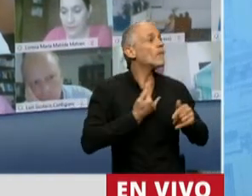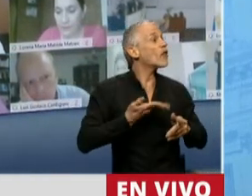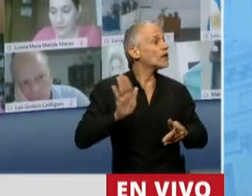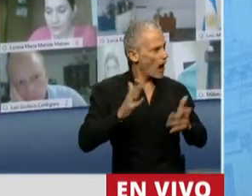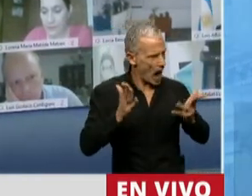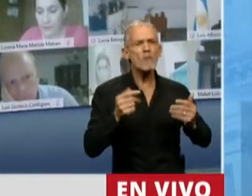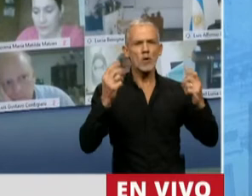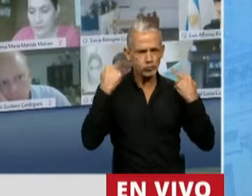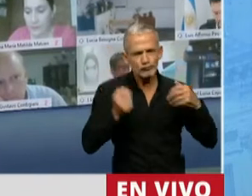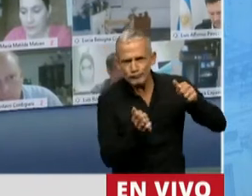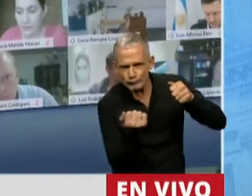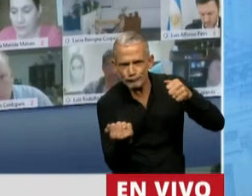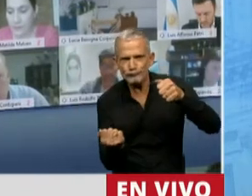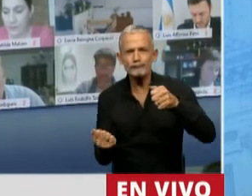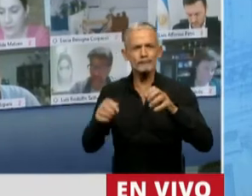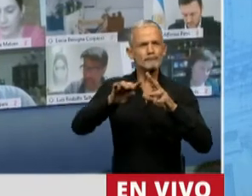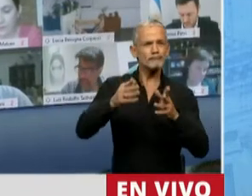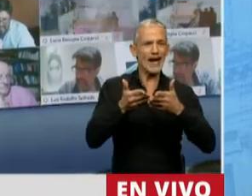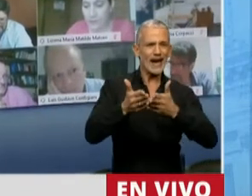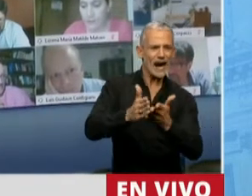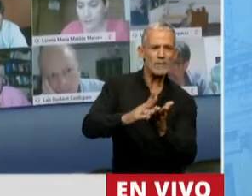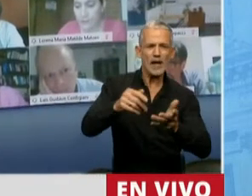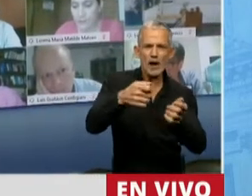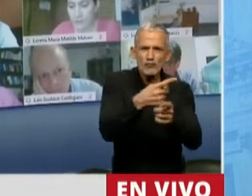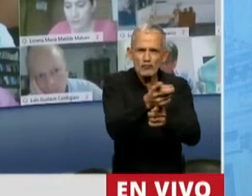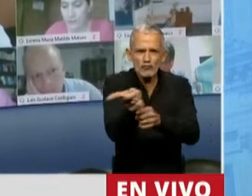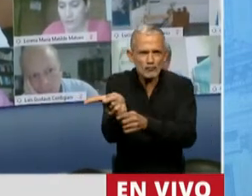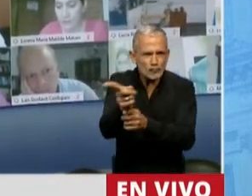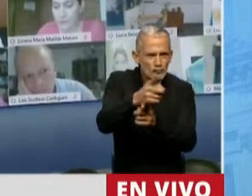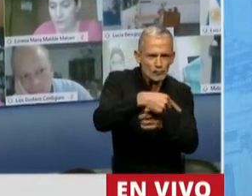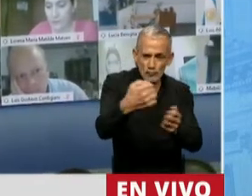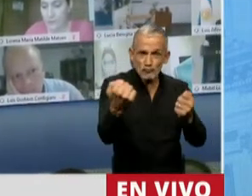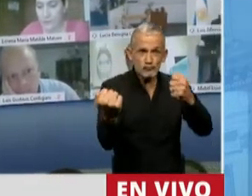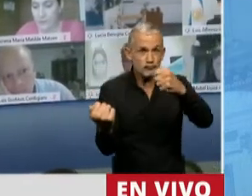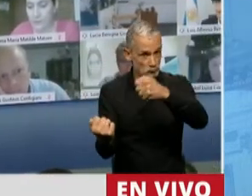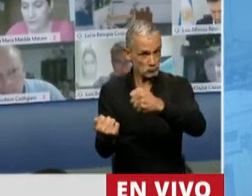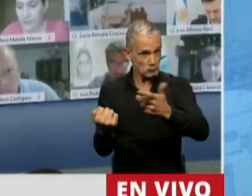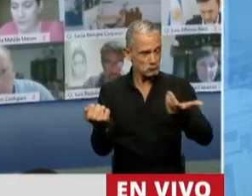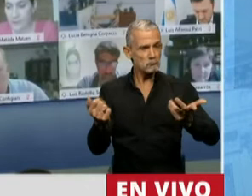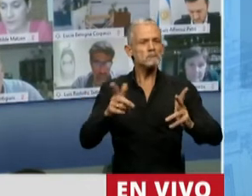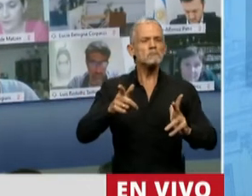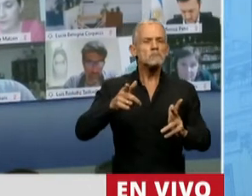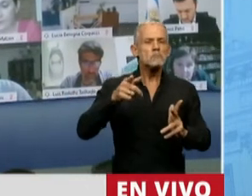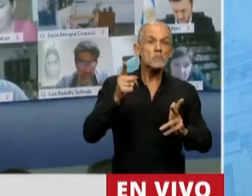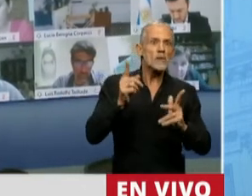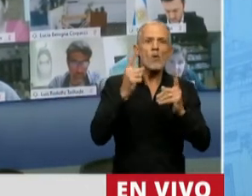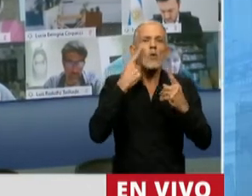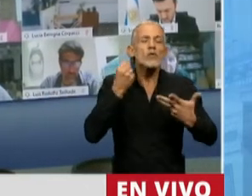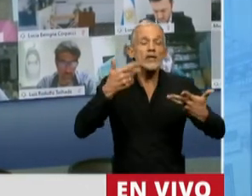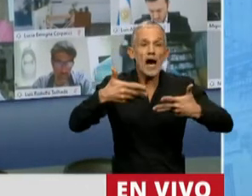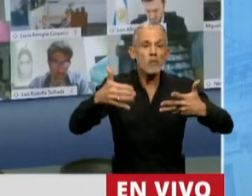Y, bueno, entonces el capitán no es muy popular. Hasta que un día tienen un problema